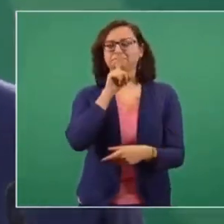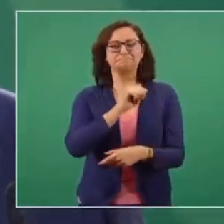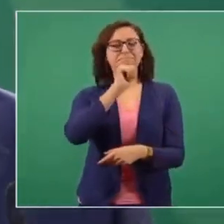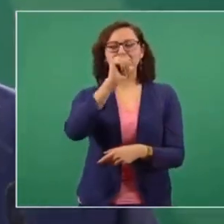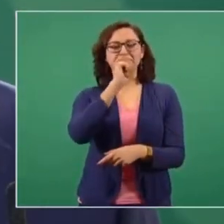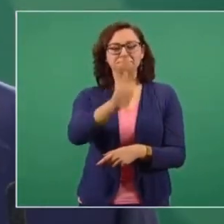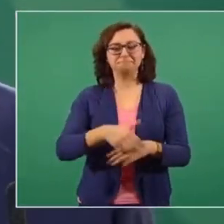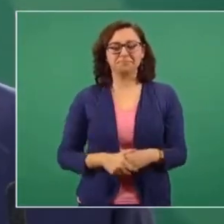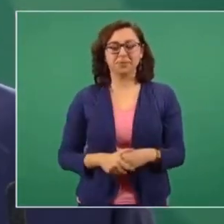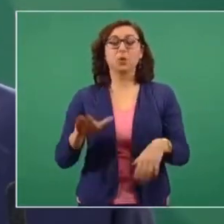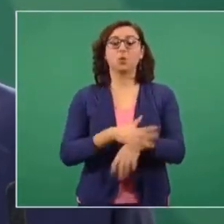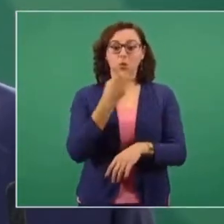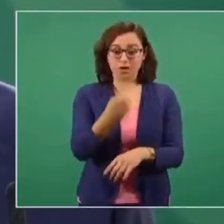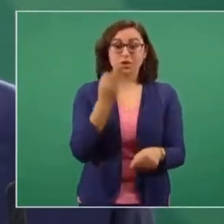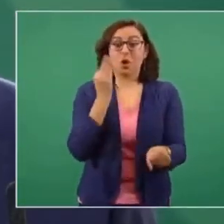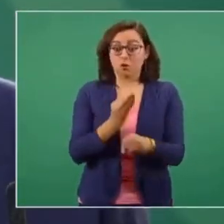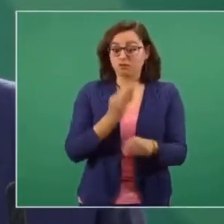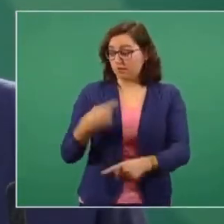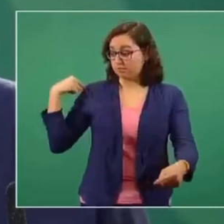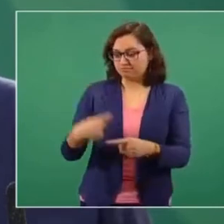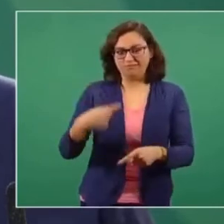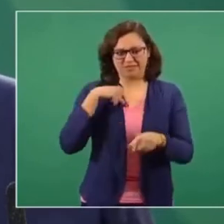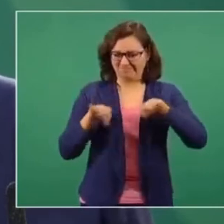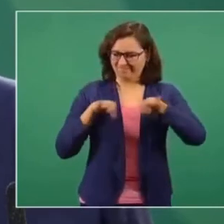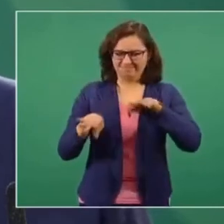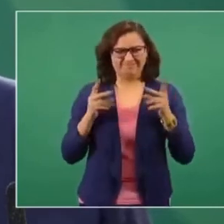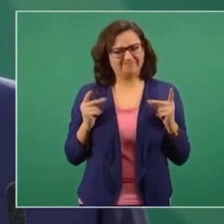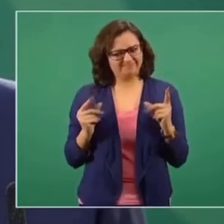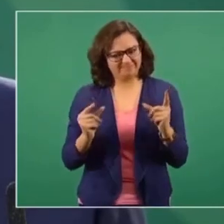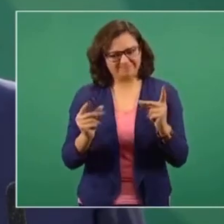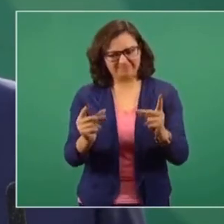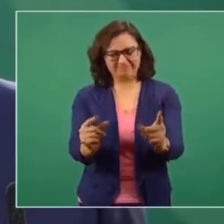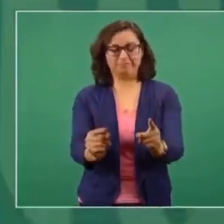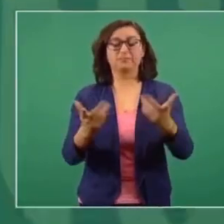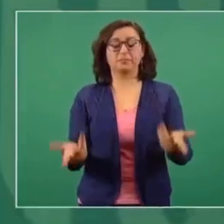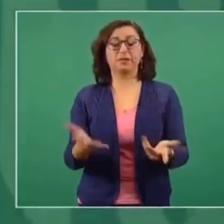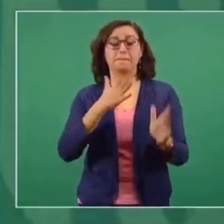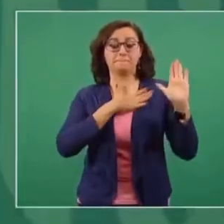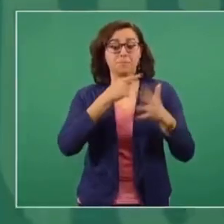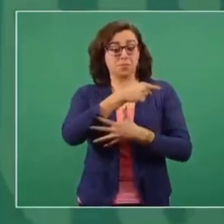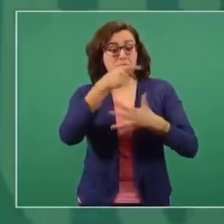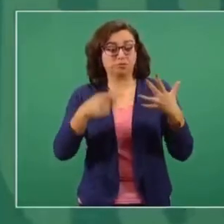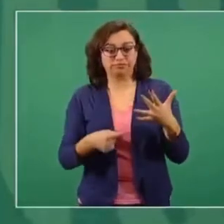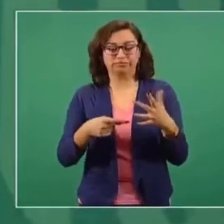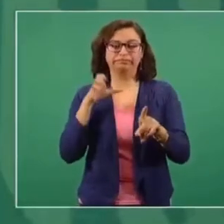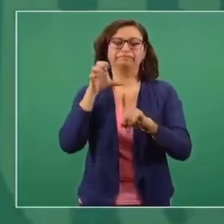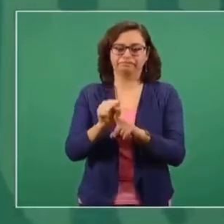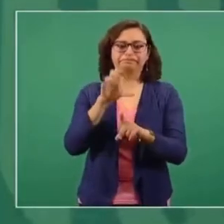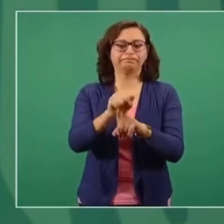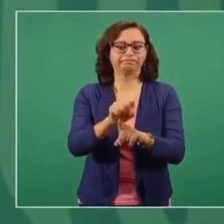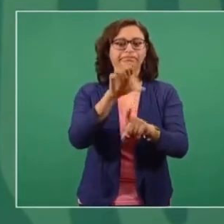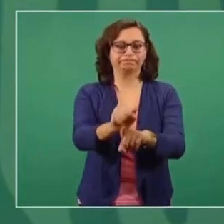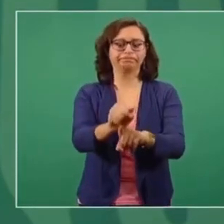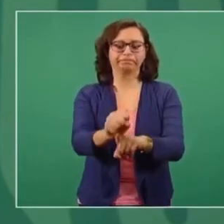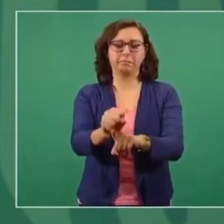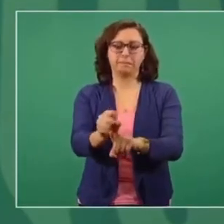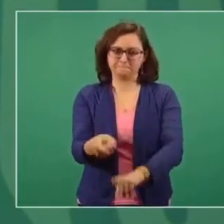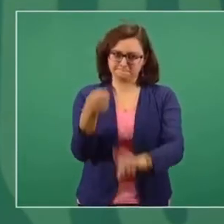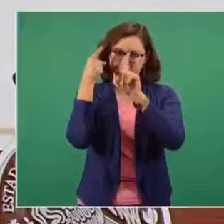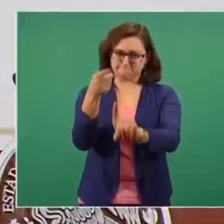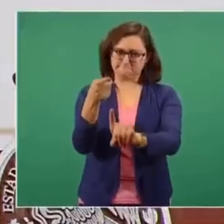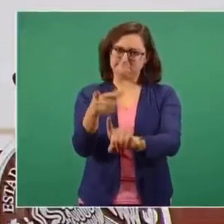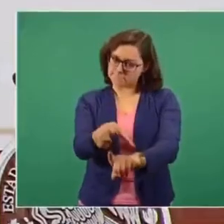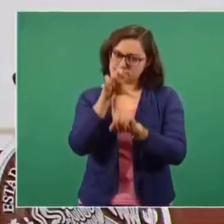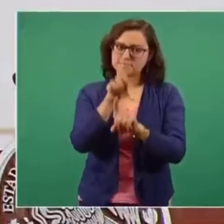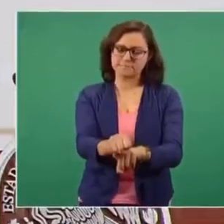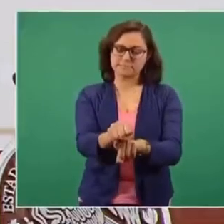Por eso estoy trabajando intensamente, porque espero cumplir mi misión, mi tarea